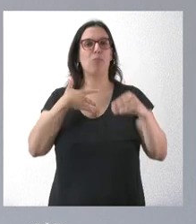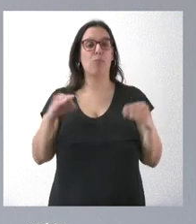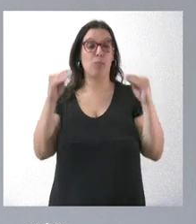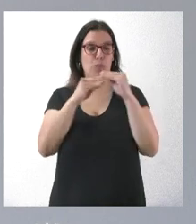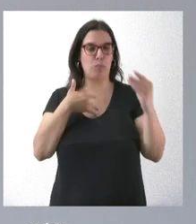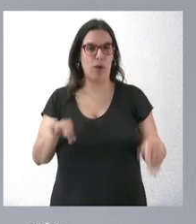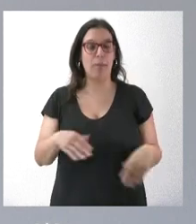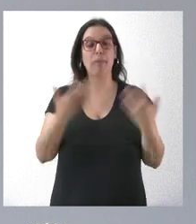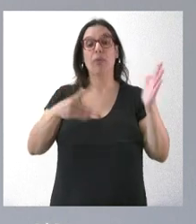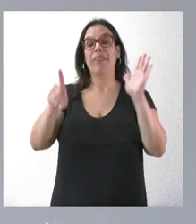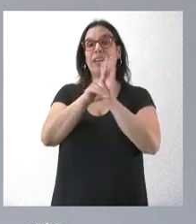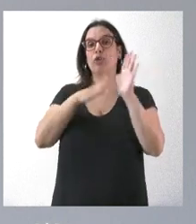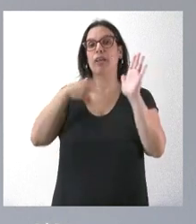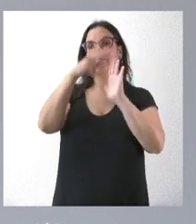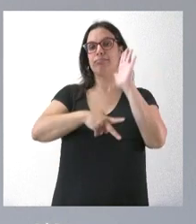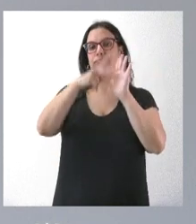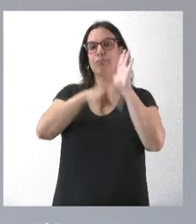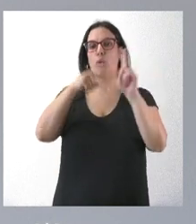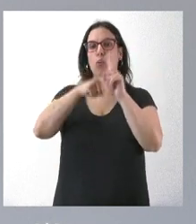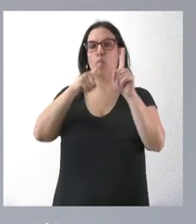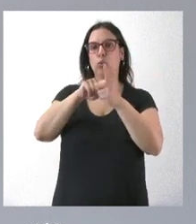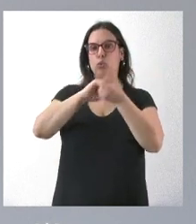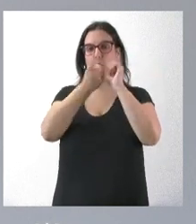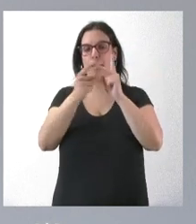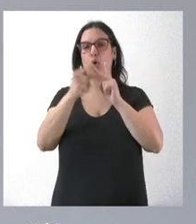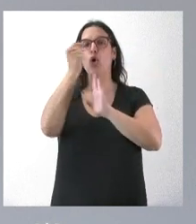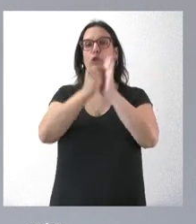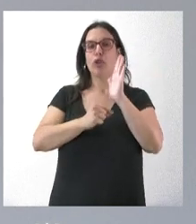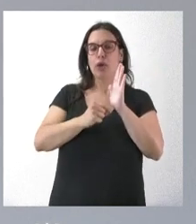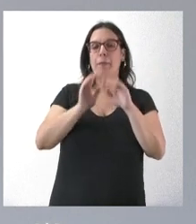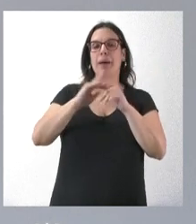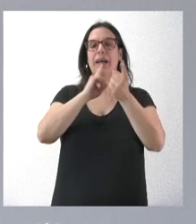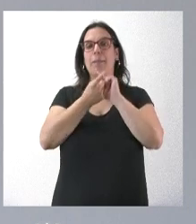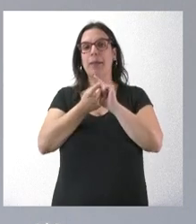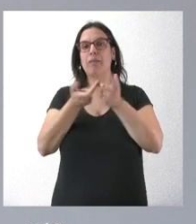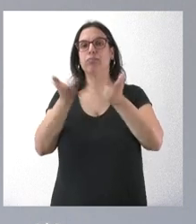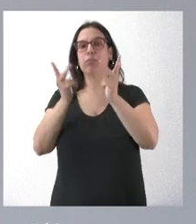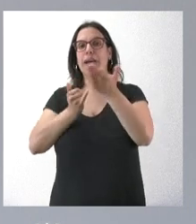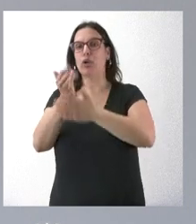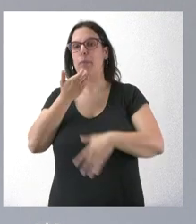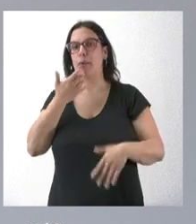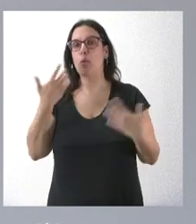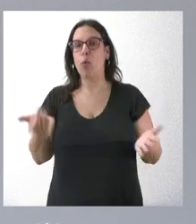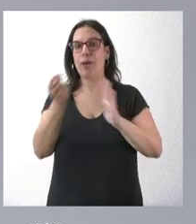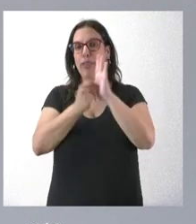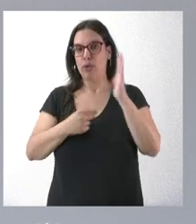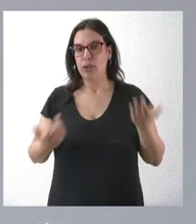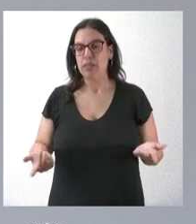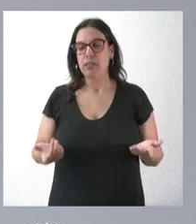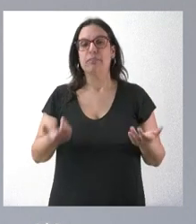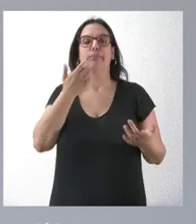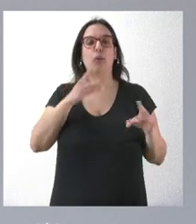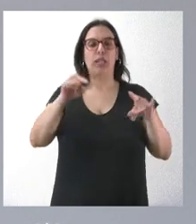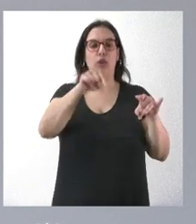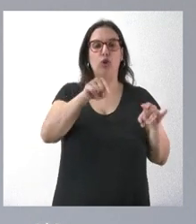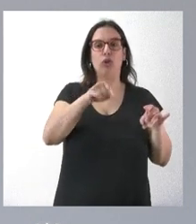viene a regular es el cambio de uso, las condiciones en que se puede producir un cambio de uso para un uso agrícola de superficie de